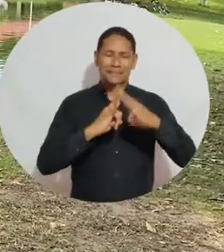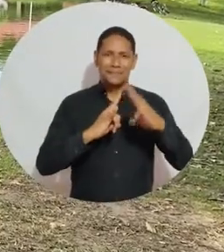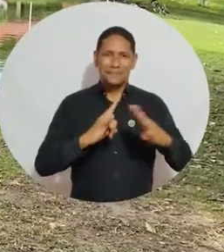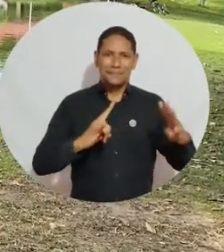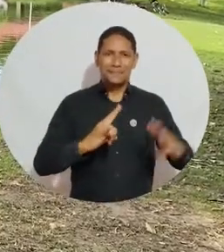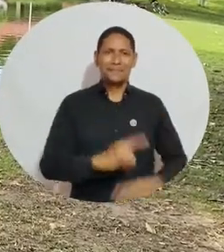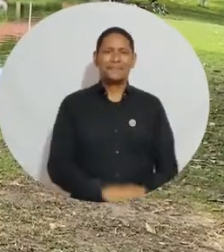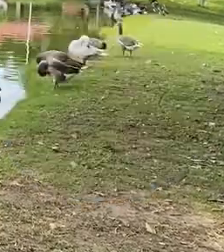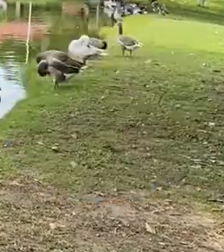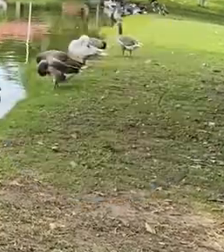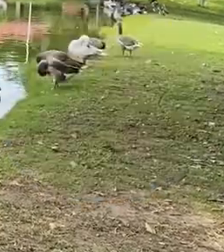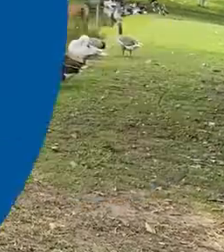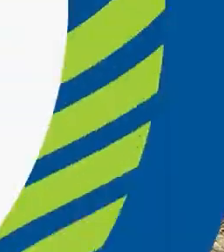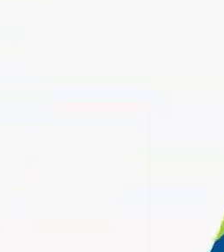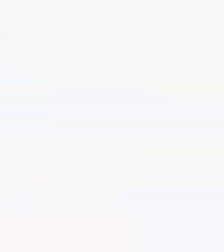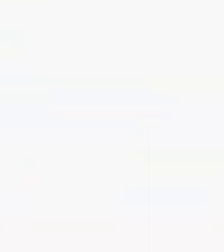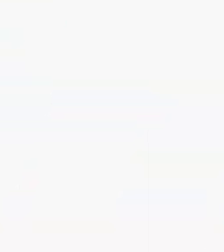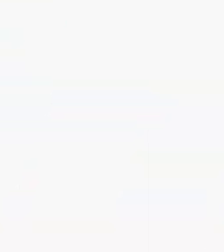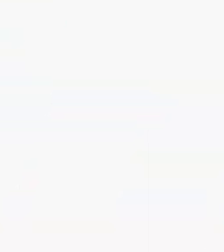Universidad del Magdalena.